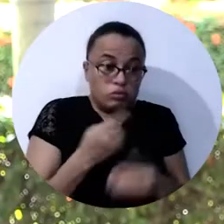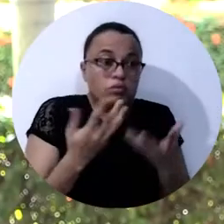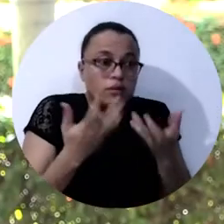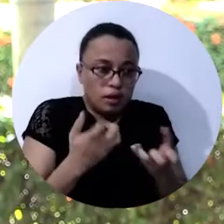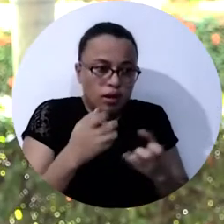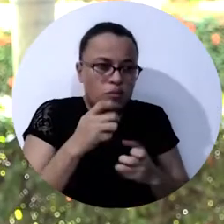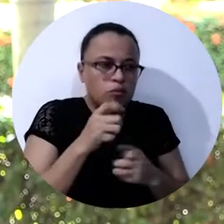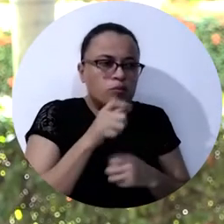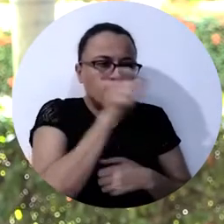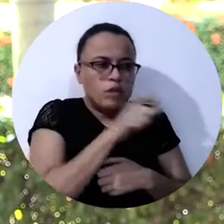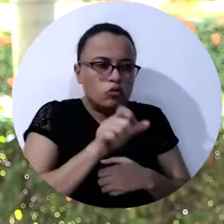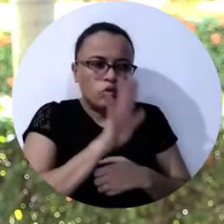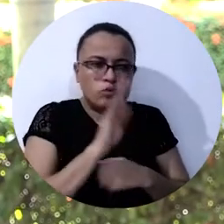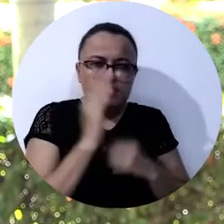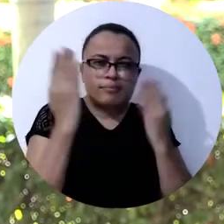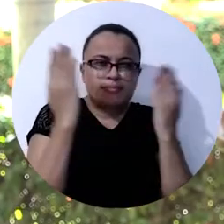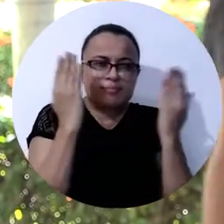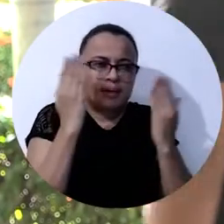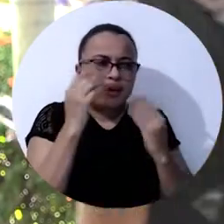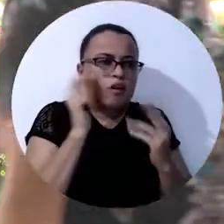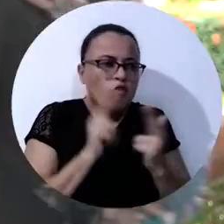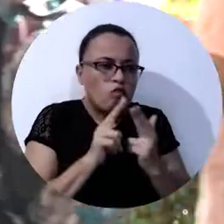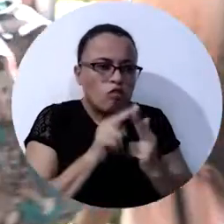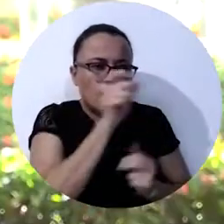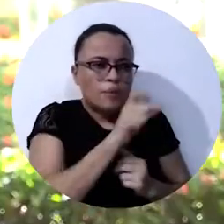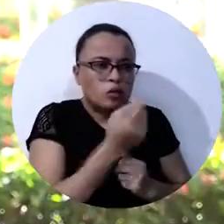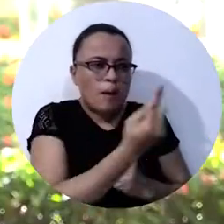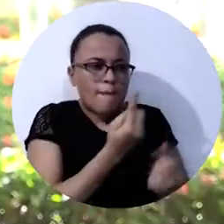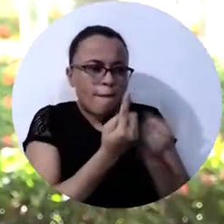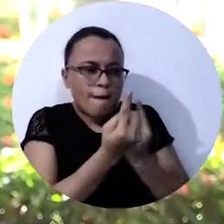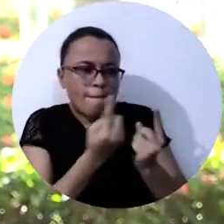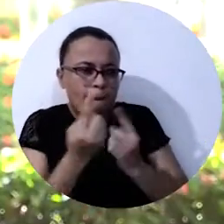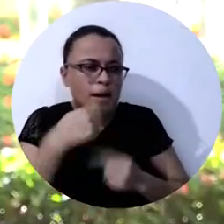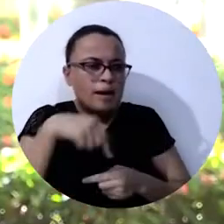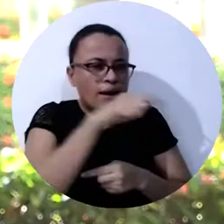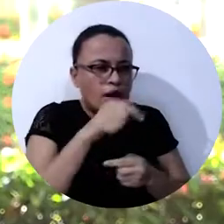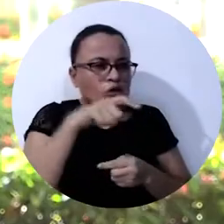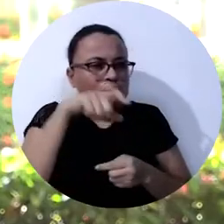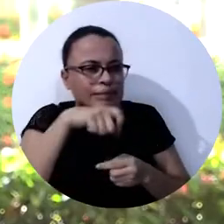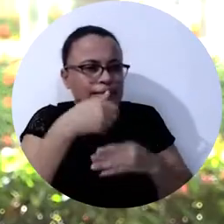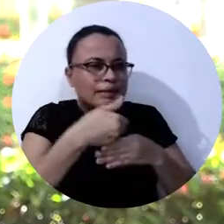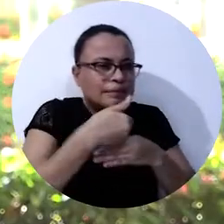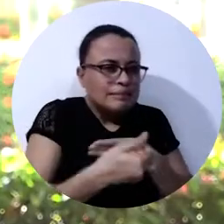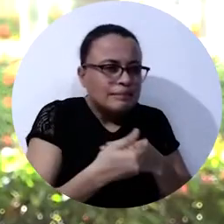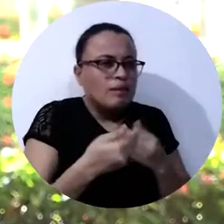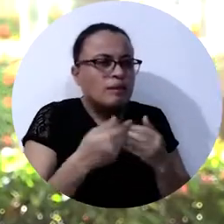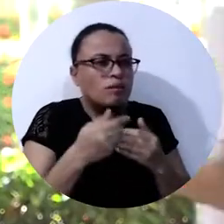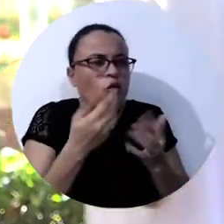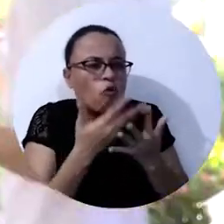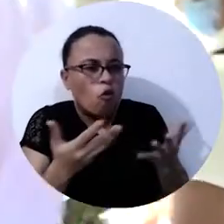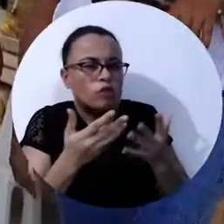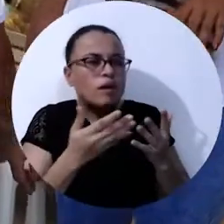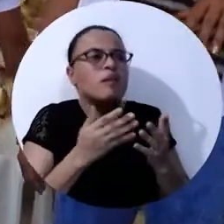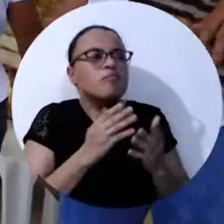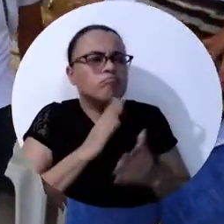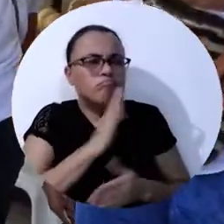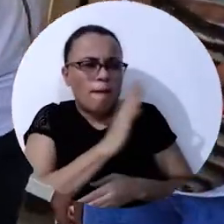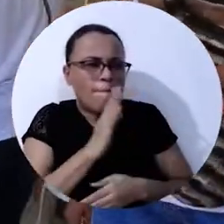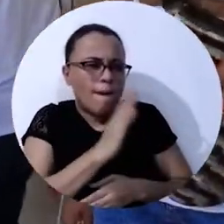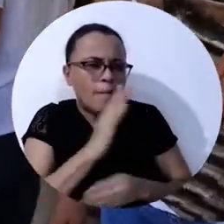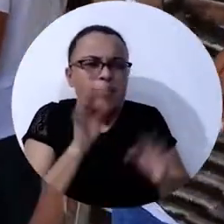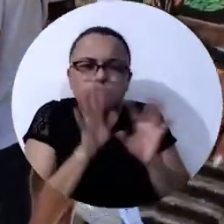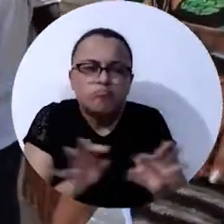Nosotros queremos que nuestros campesinos conozcan a su cliente útil, sepan cuáles son sus requerimientos, sus necesidades, que